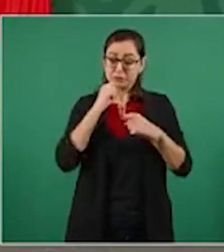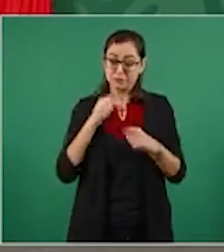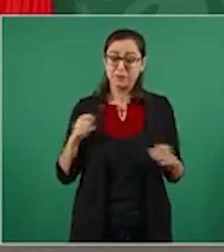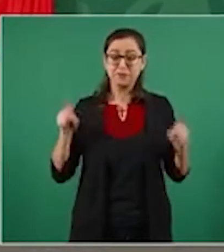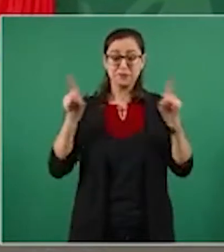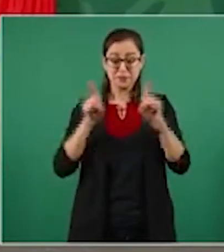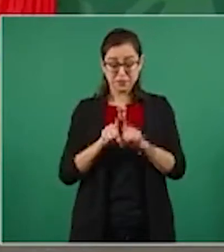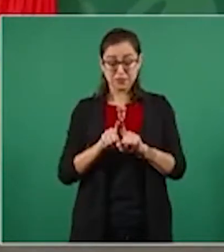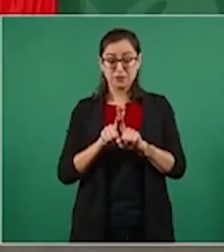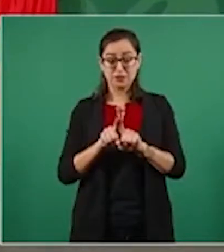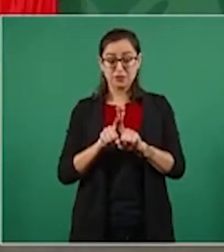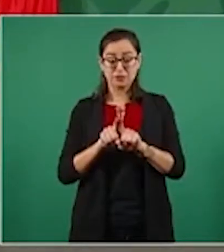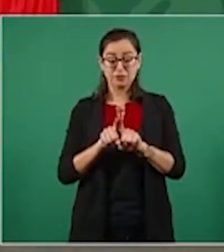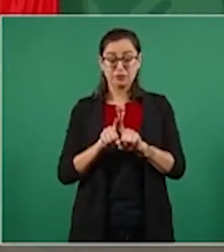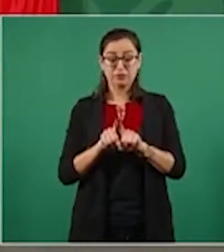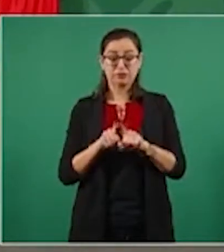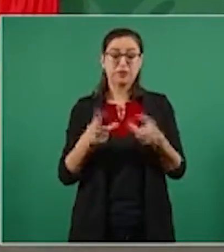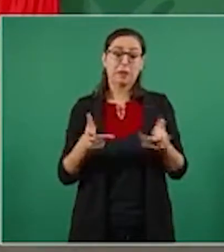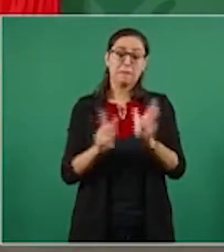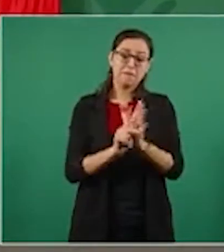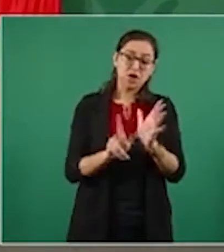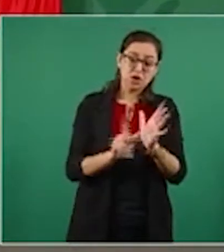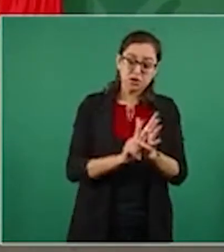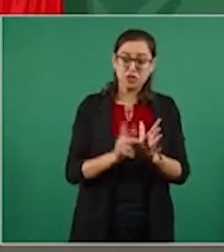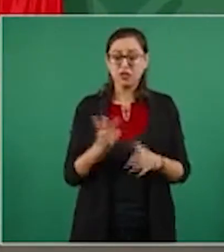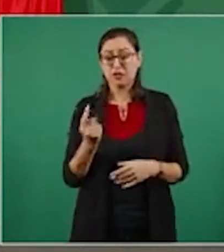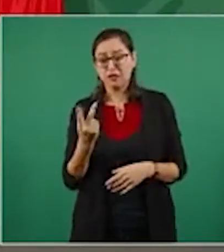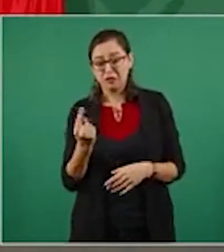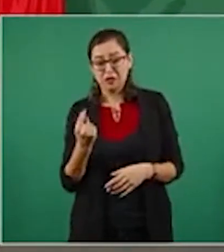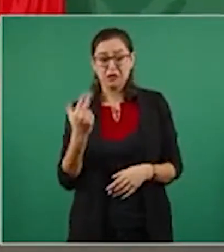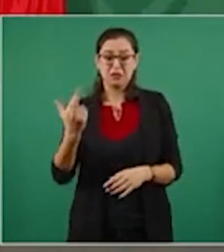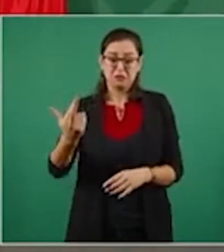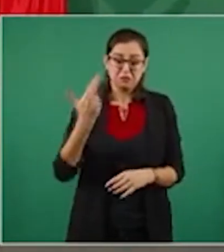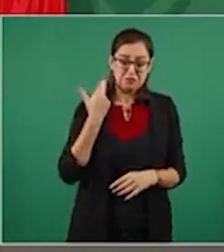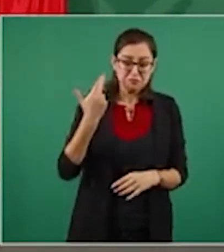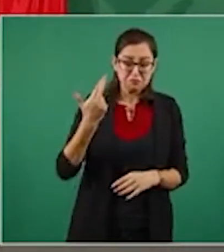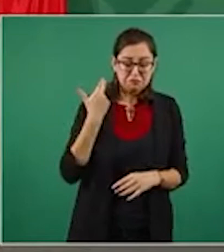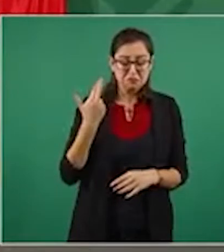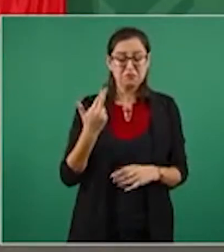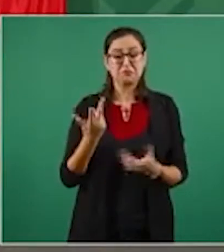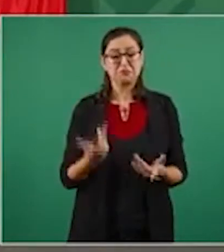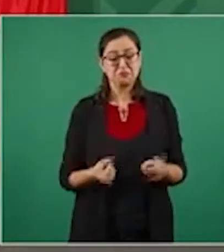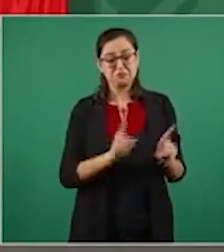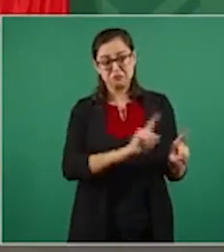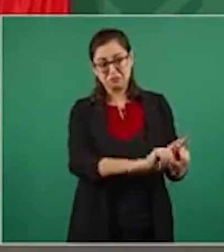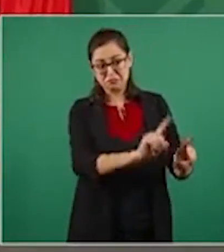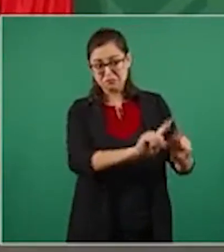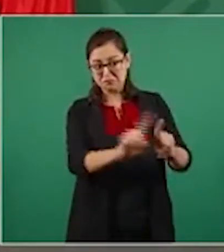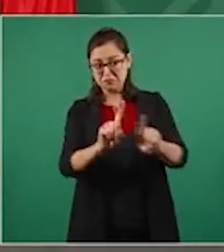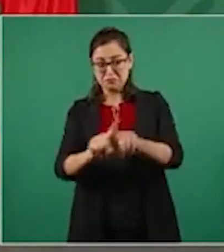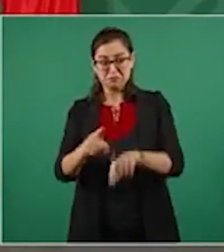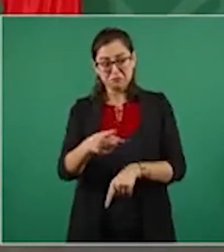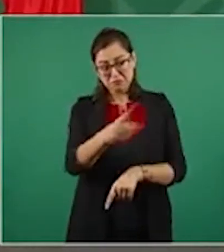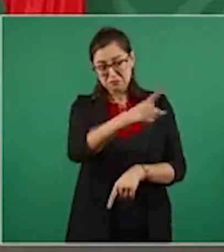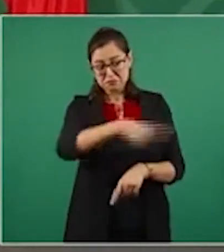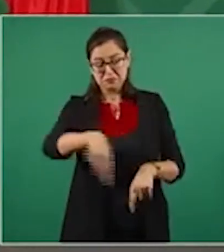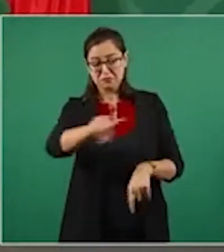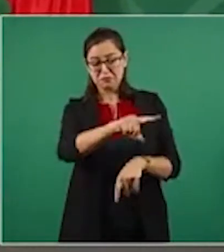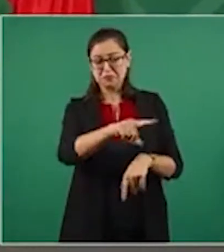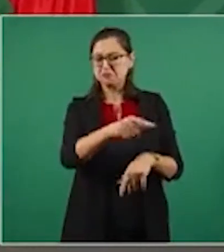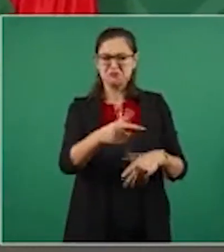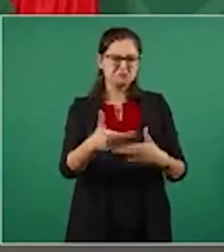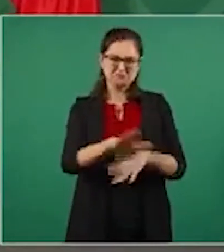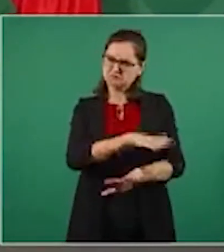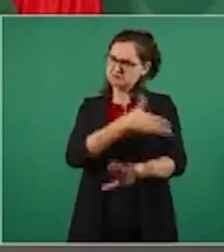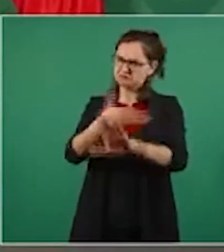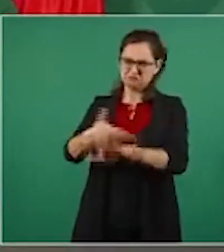están en una abierta campaña en contra de nosotros.